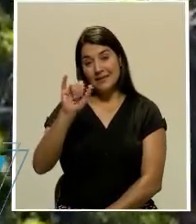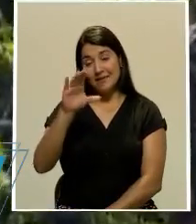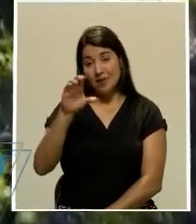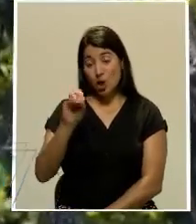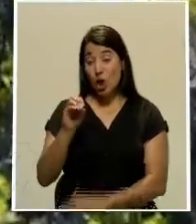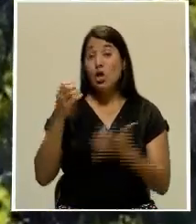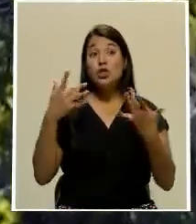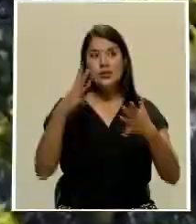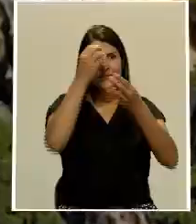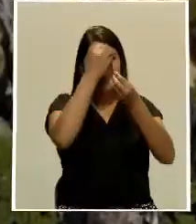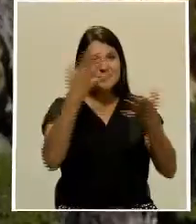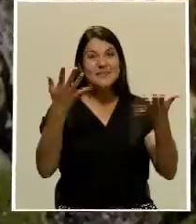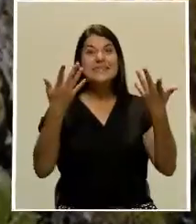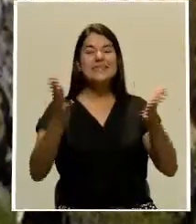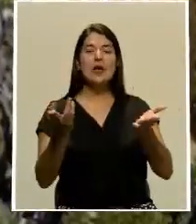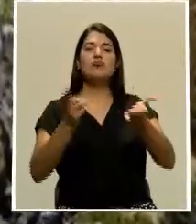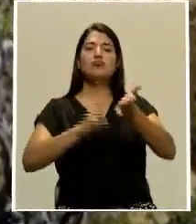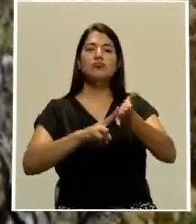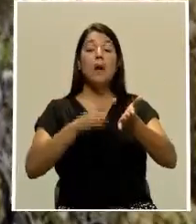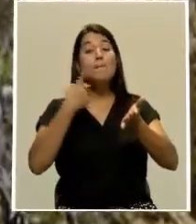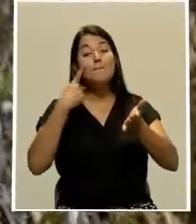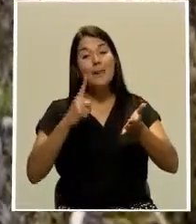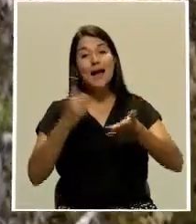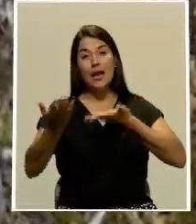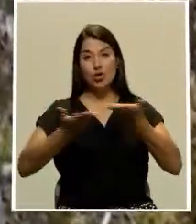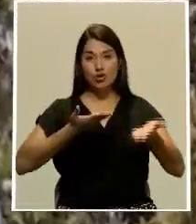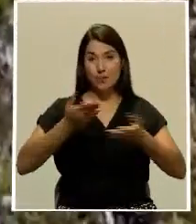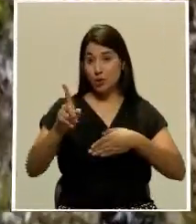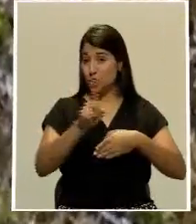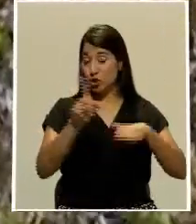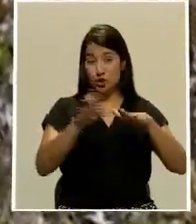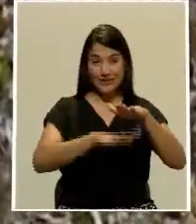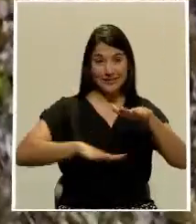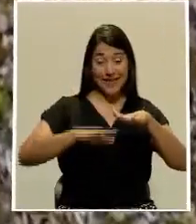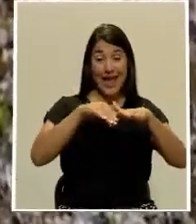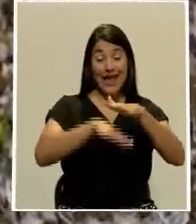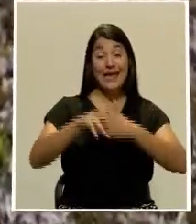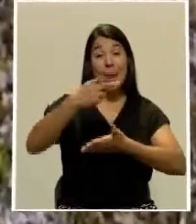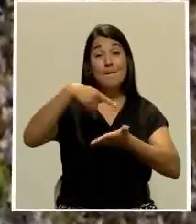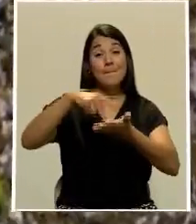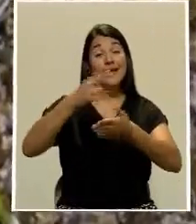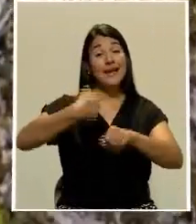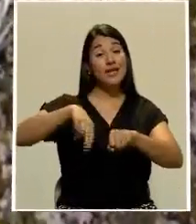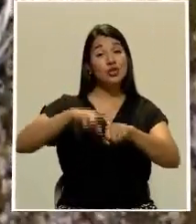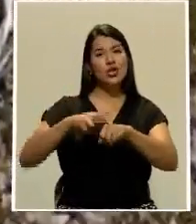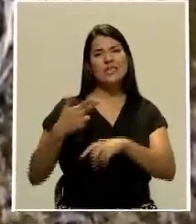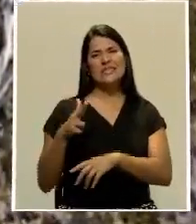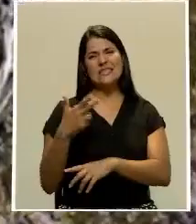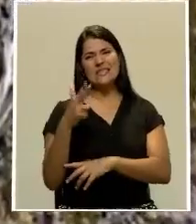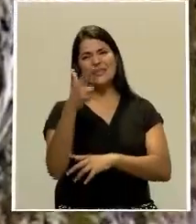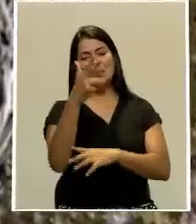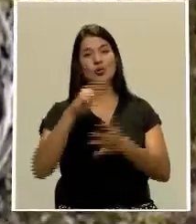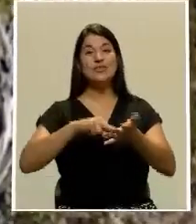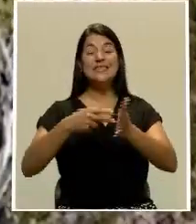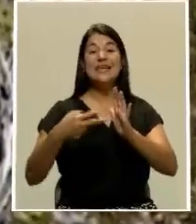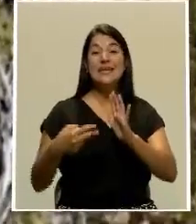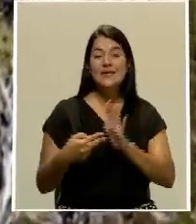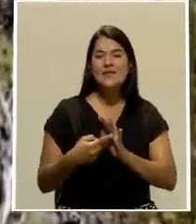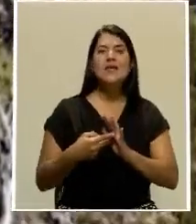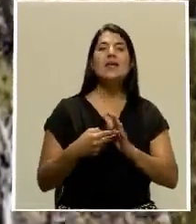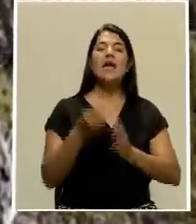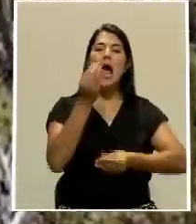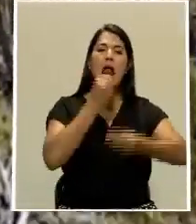dio la adjudicación para la concesión de los servicios no esenciales en el Parque Nacional Chiripo. Estamos hablando de lo que es la